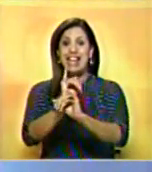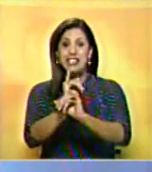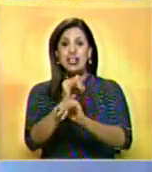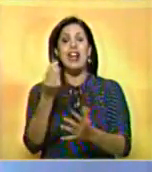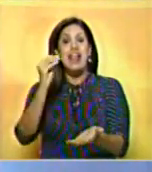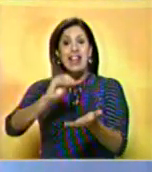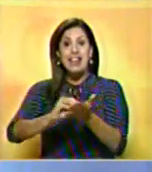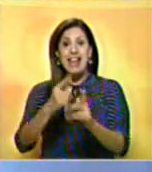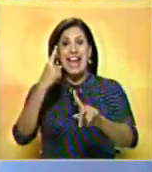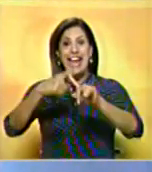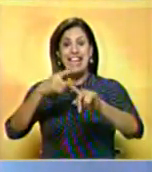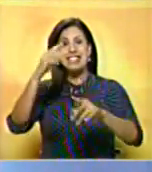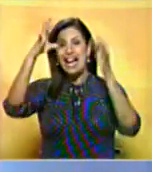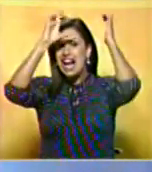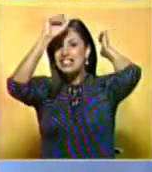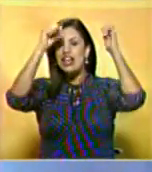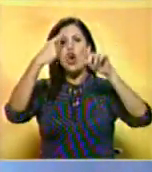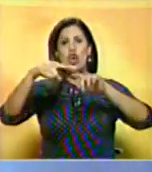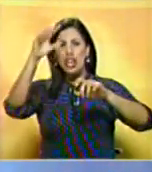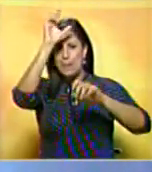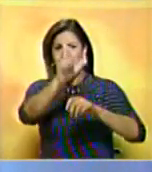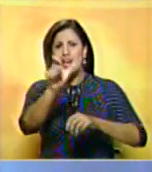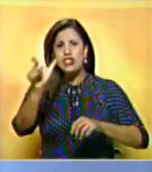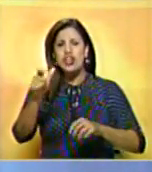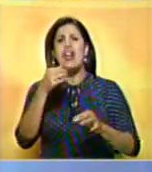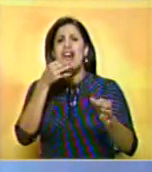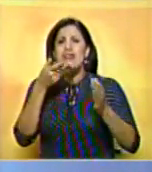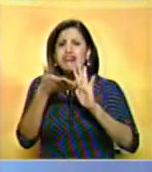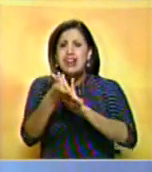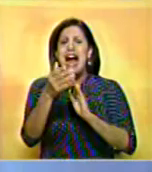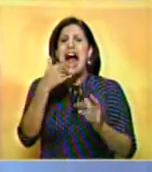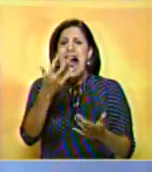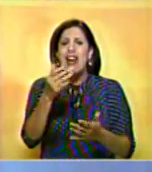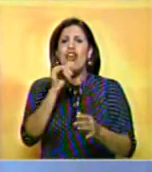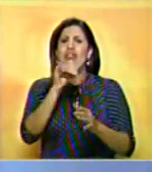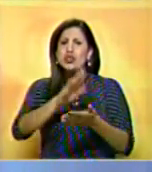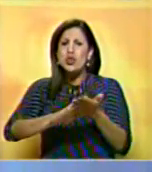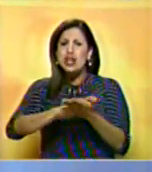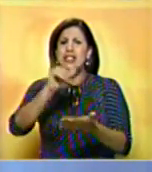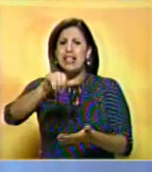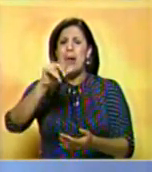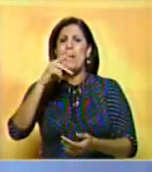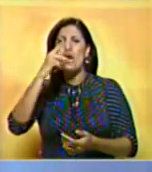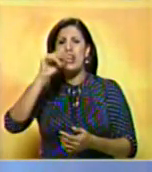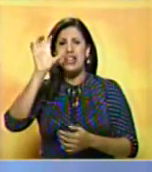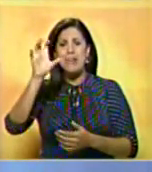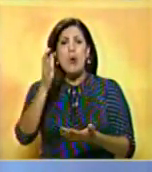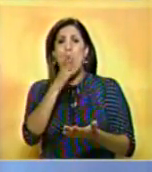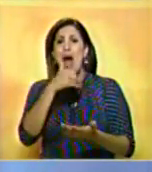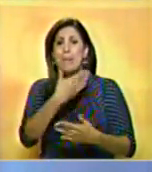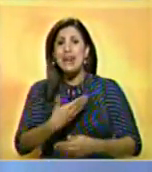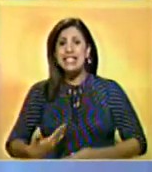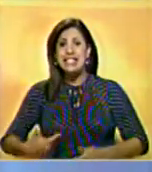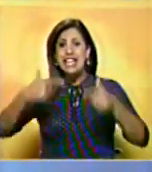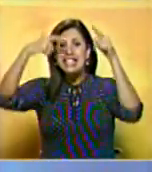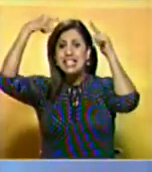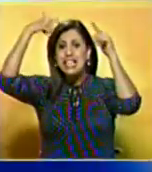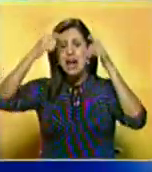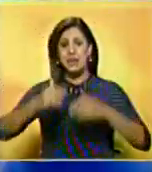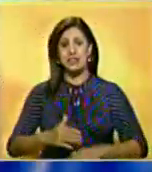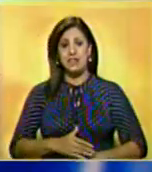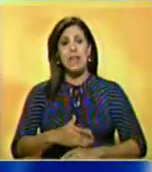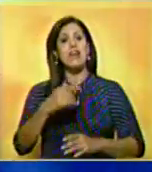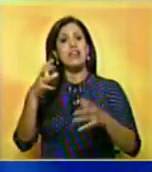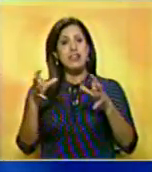...incluyendo ex cancilleres y ex embajadores, difundieron un comunicado sobre la situación política de Venezuela ante la ausencia del presidente Hugo Chávez.